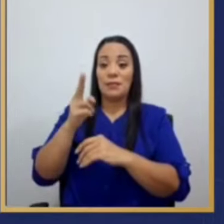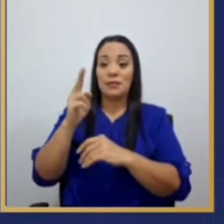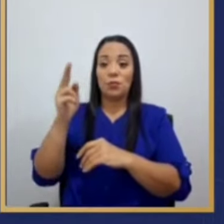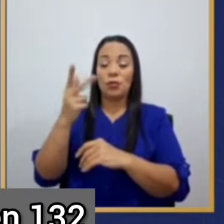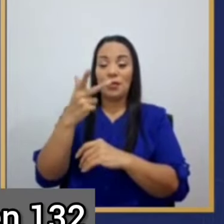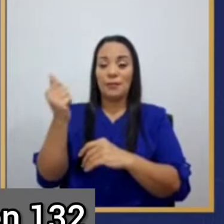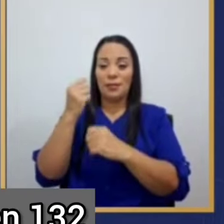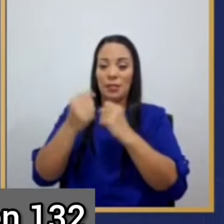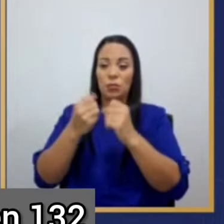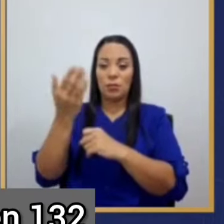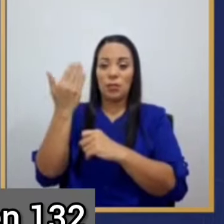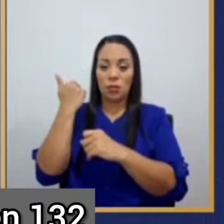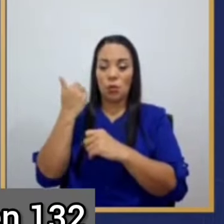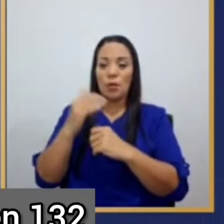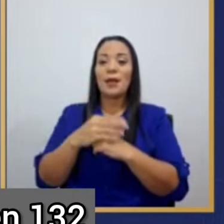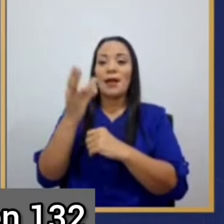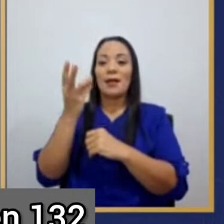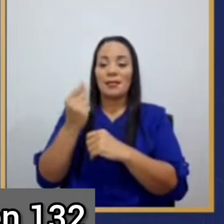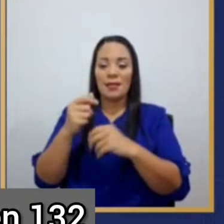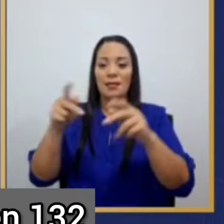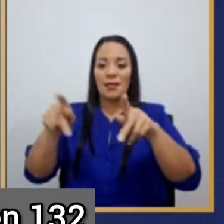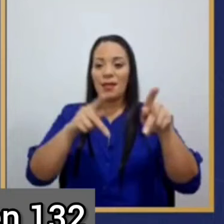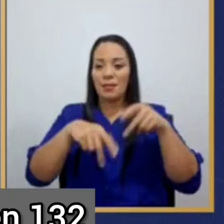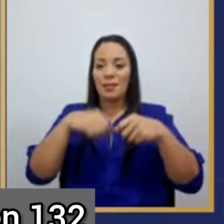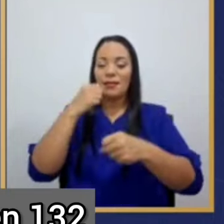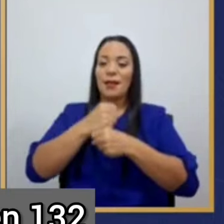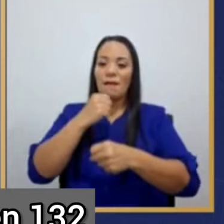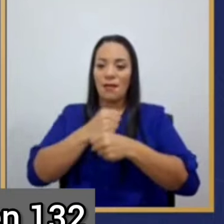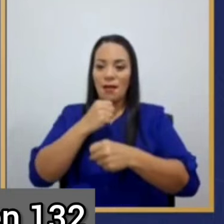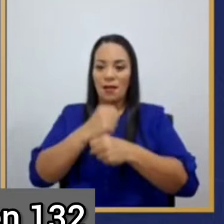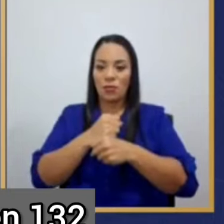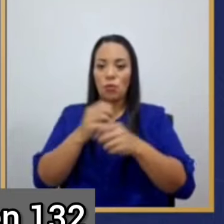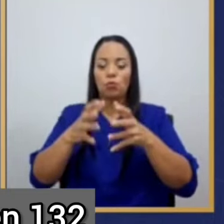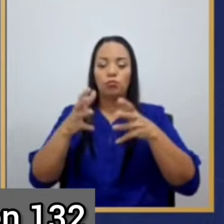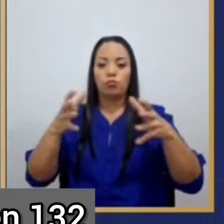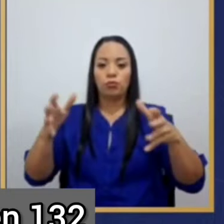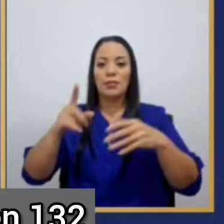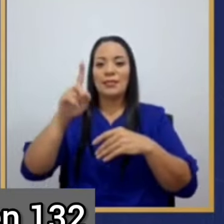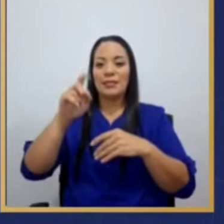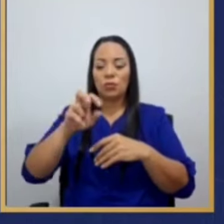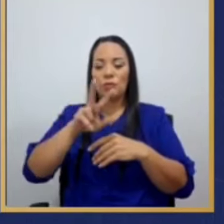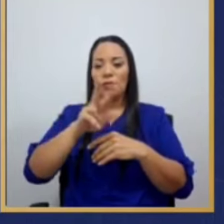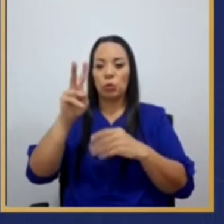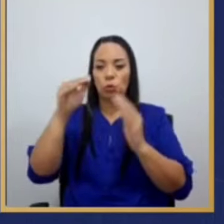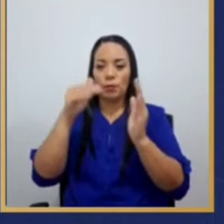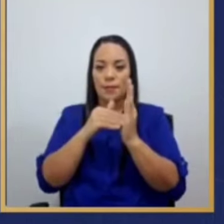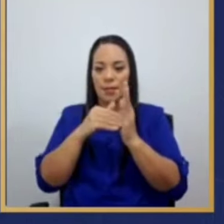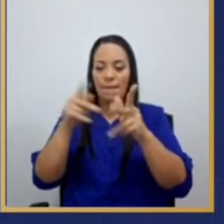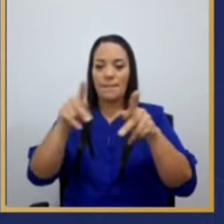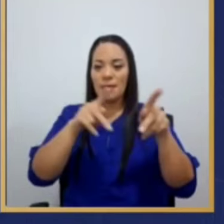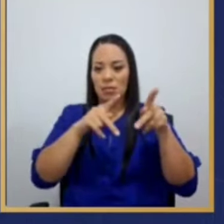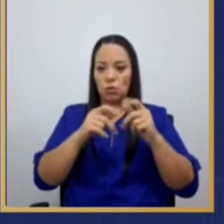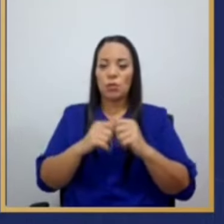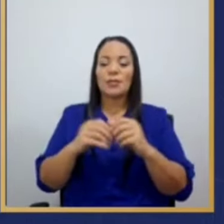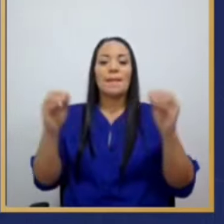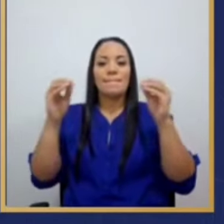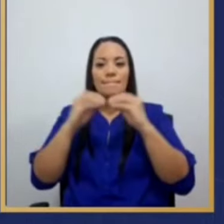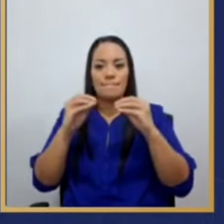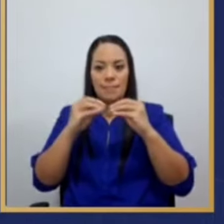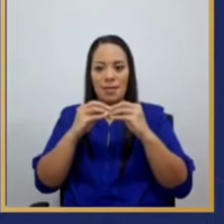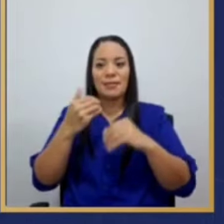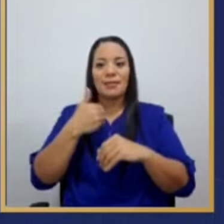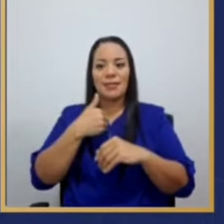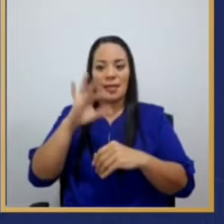anterior, la cantidad de gente trabajando se incrementó en 132 mil personas más que tienen